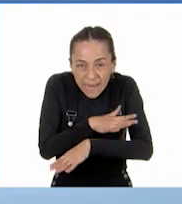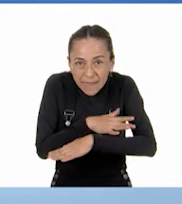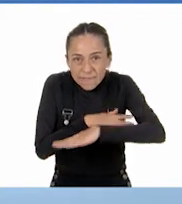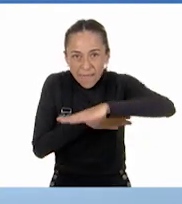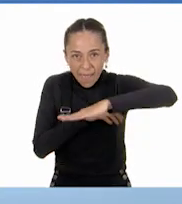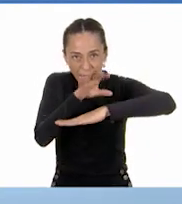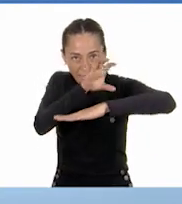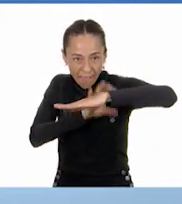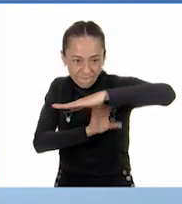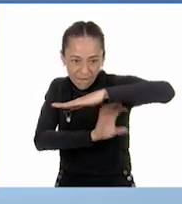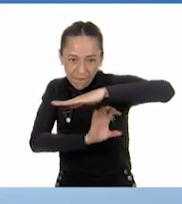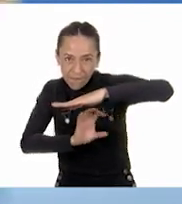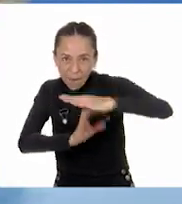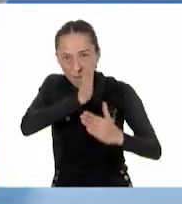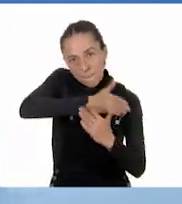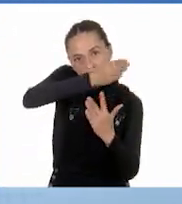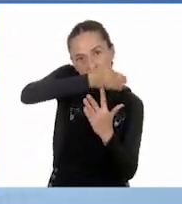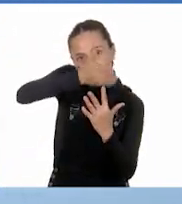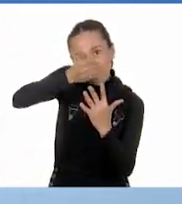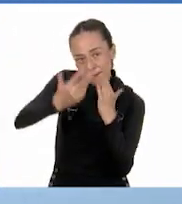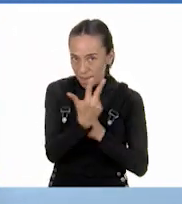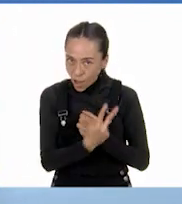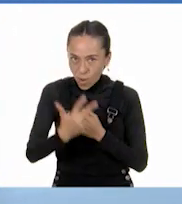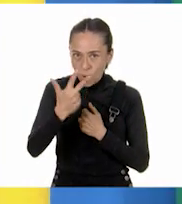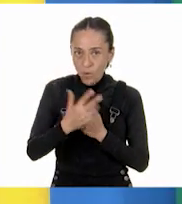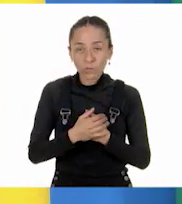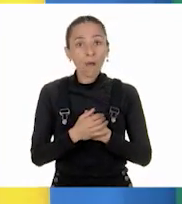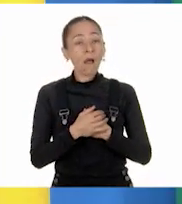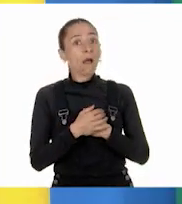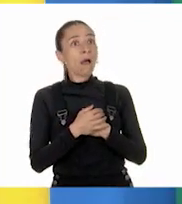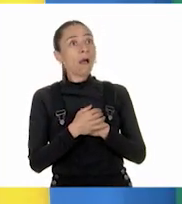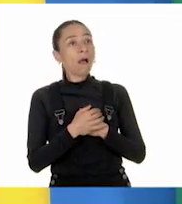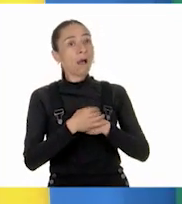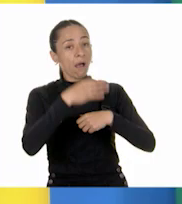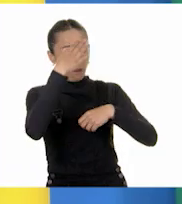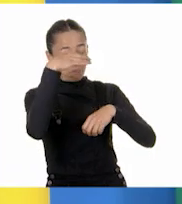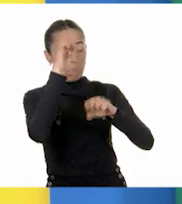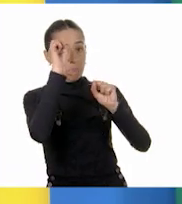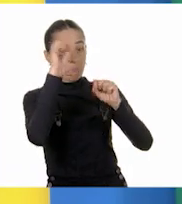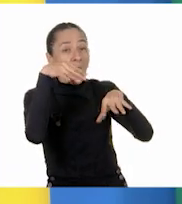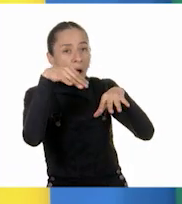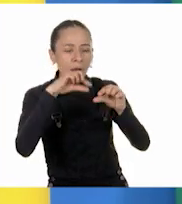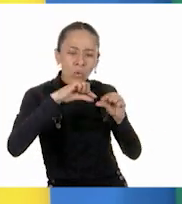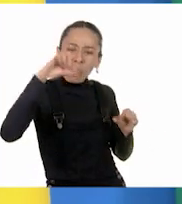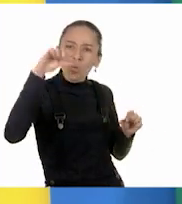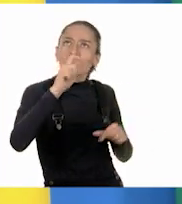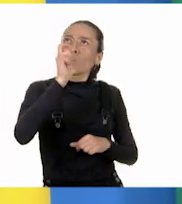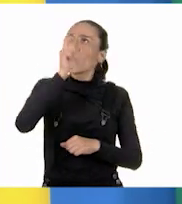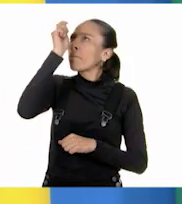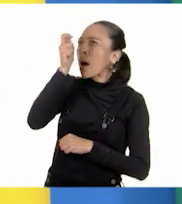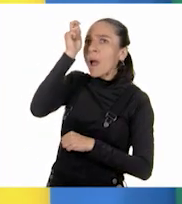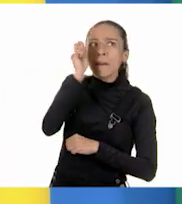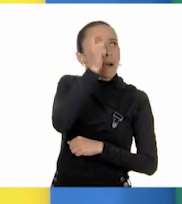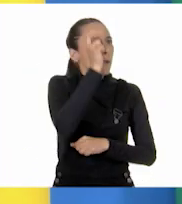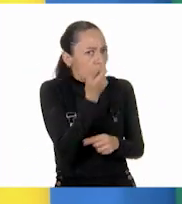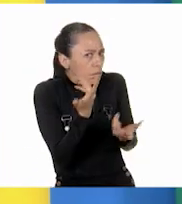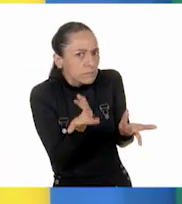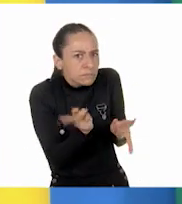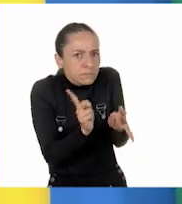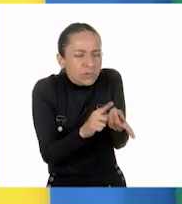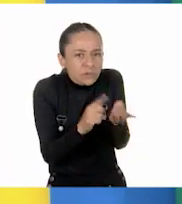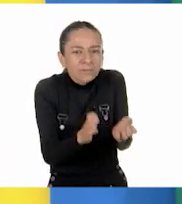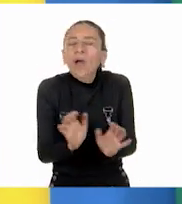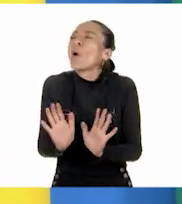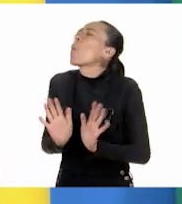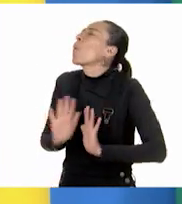magia? ¿Dónde está tu varita? No, no, no, no, no con magia. Voy a convertirlas en fracciones